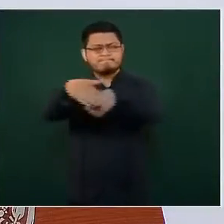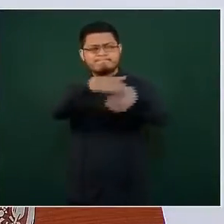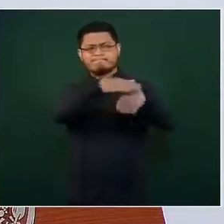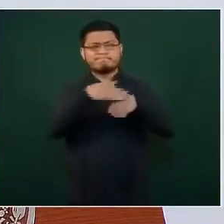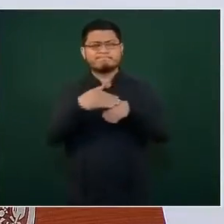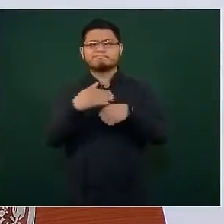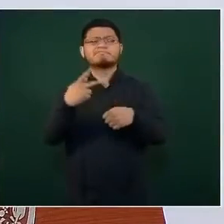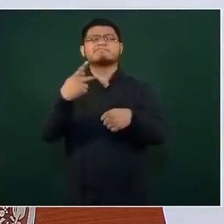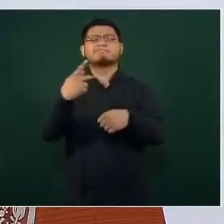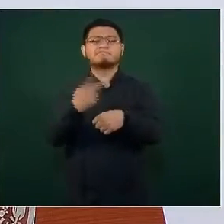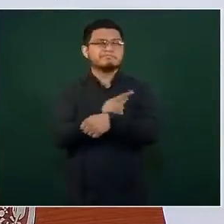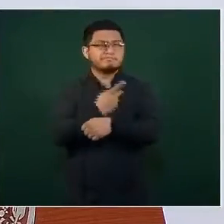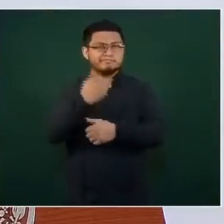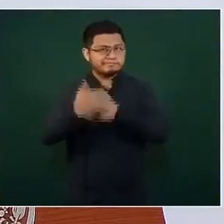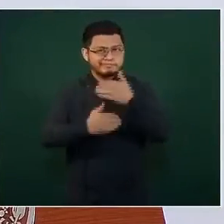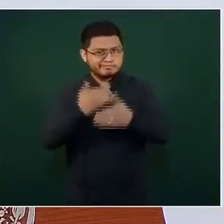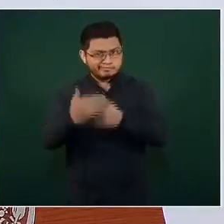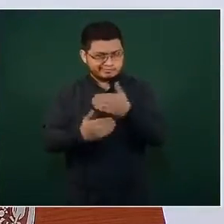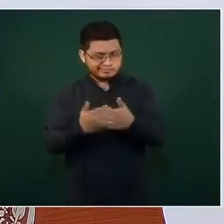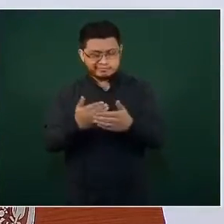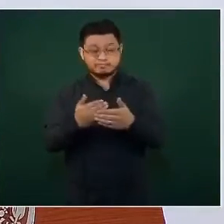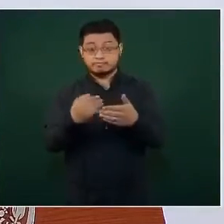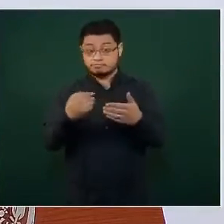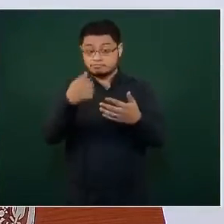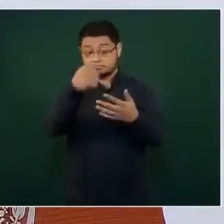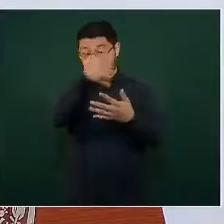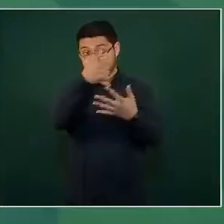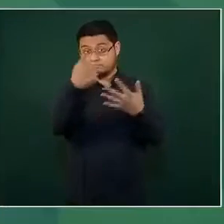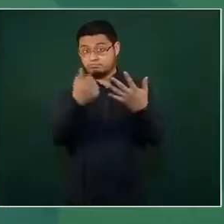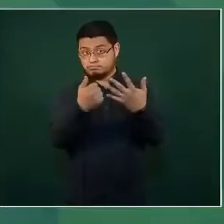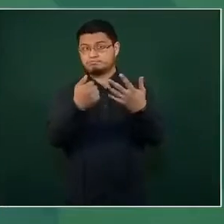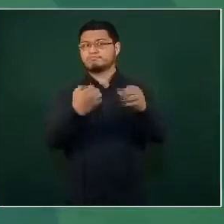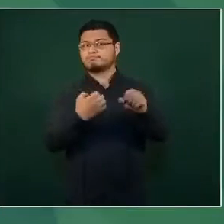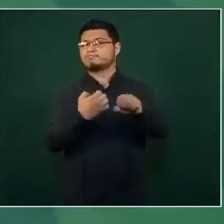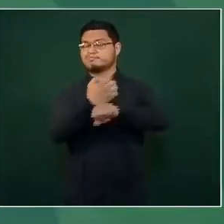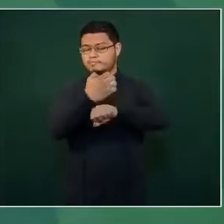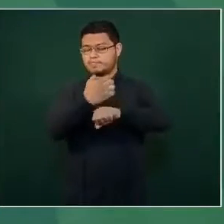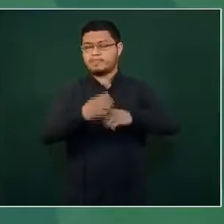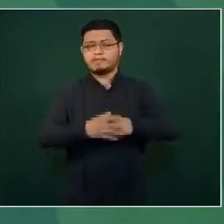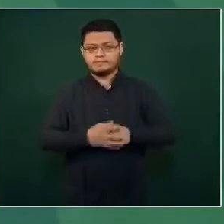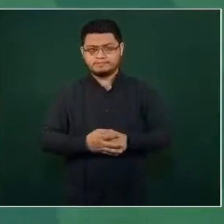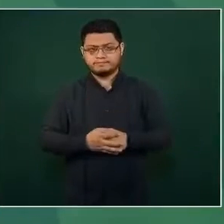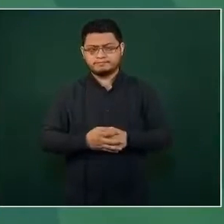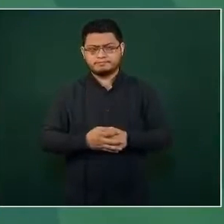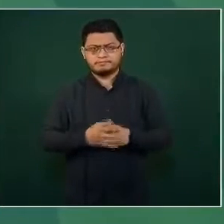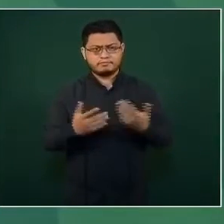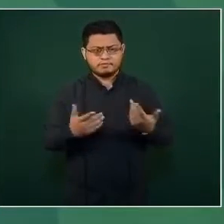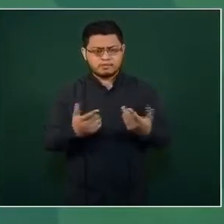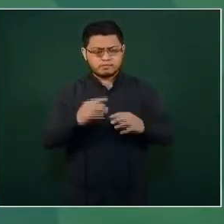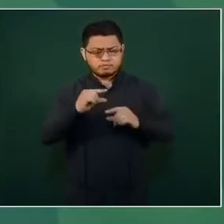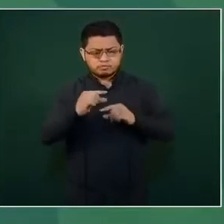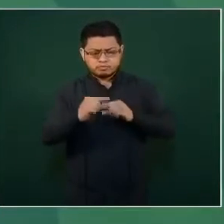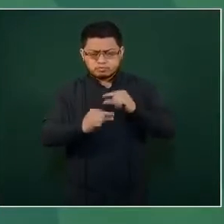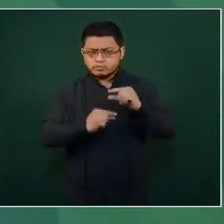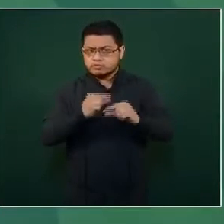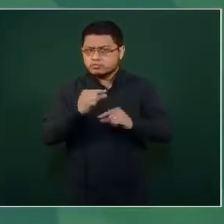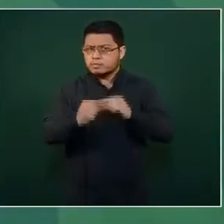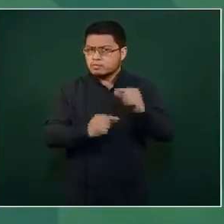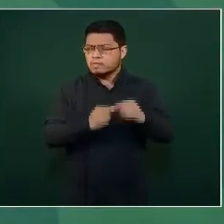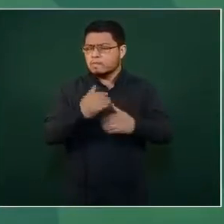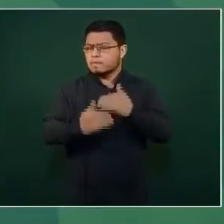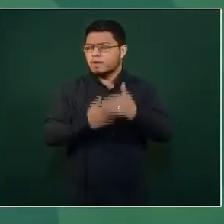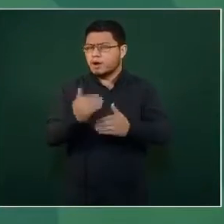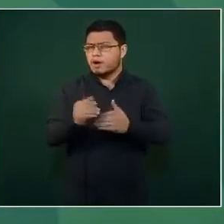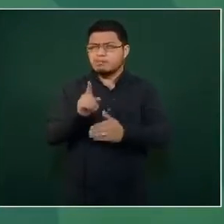en cada uno de esos estados y lo que se llevó a cabo en la Ciudad